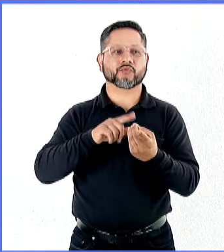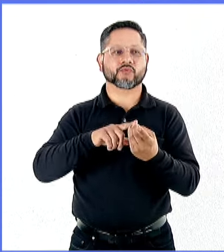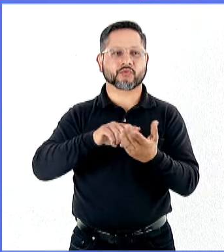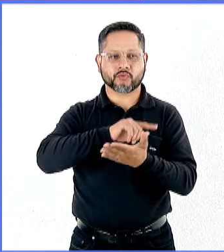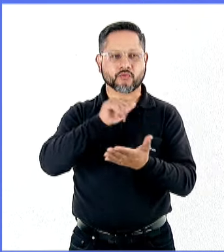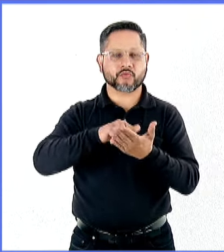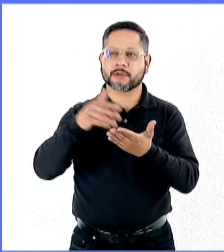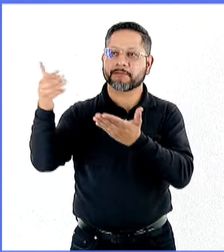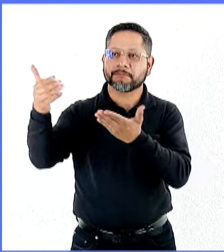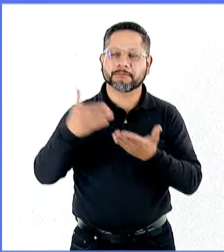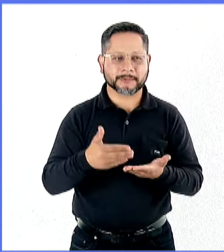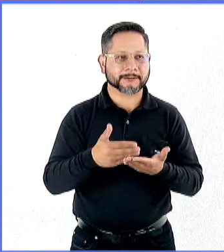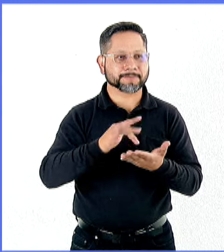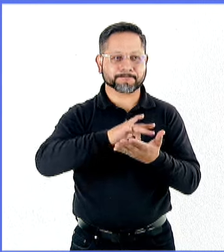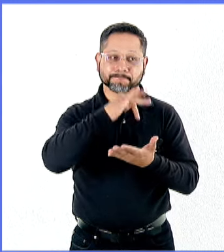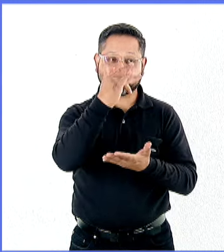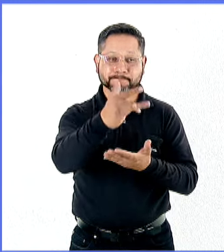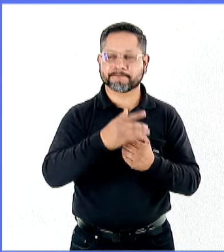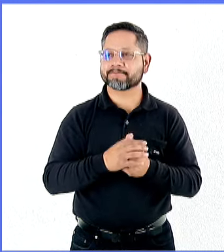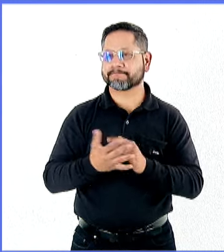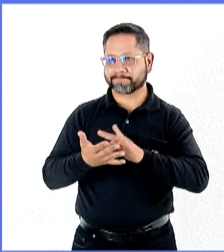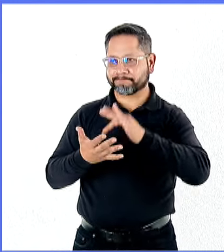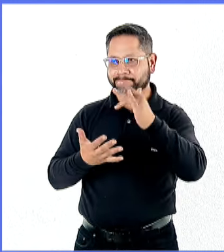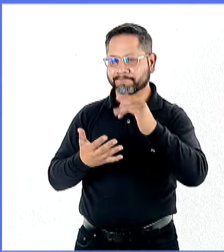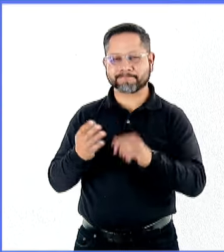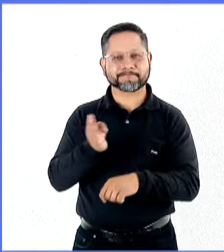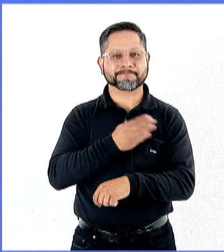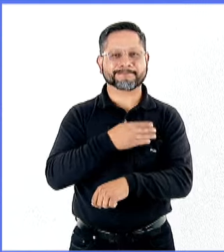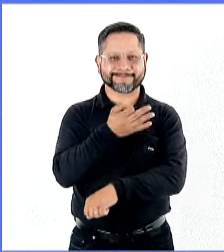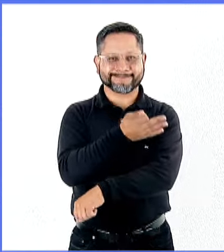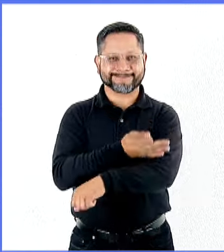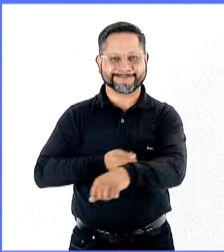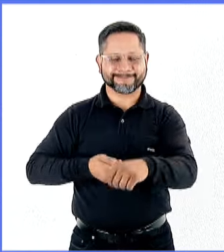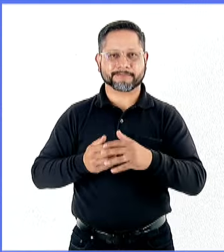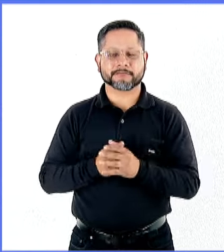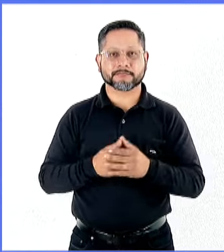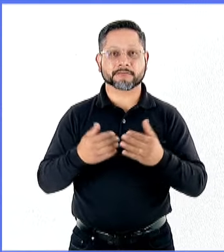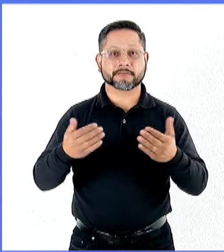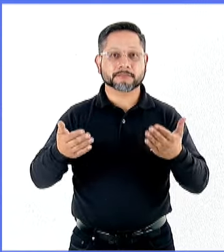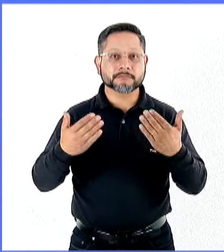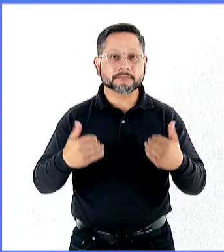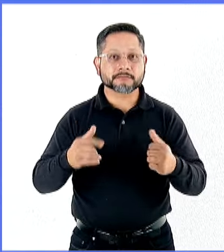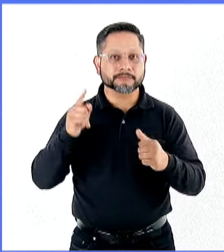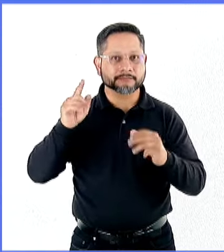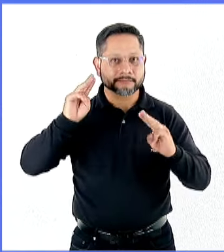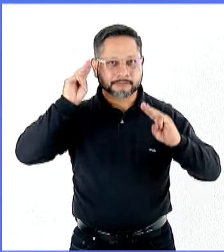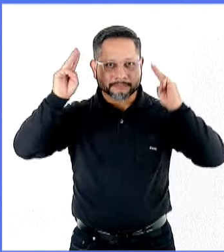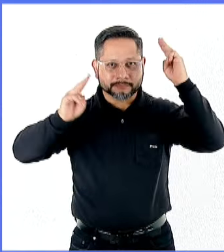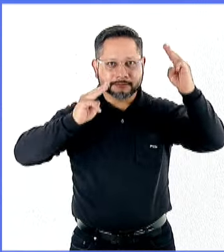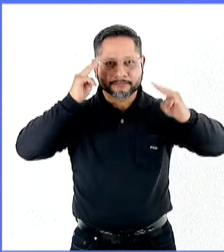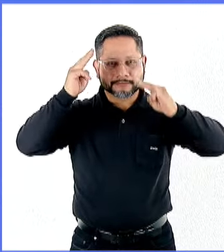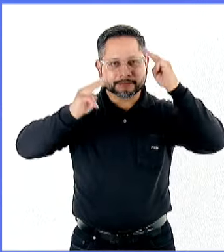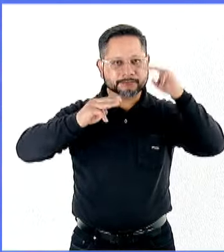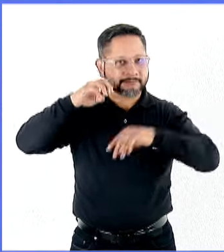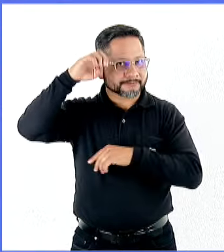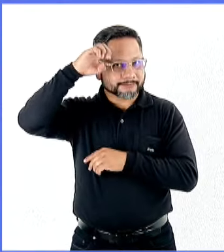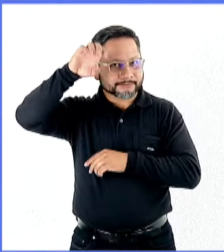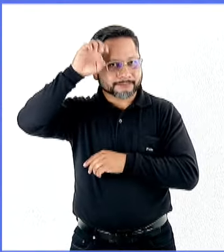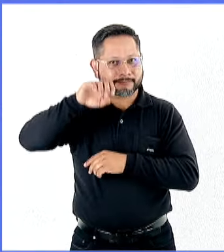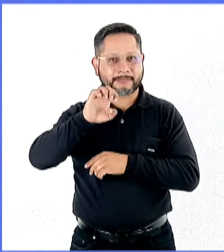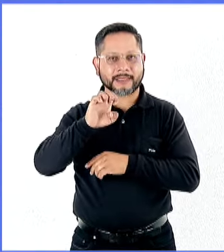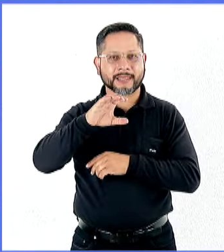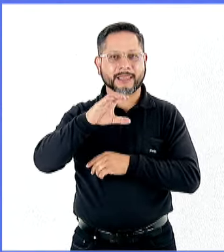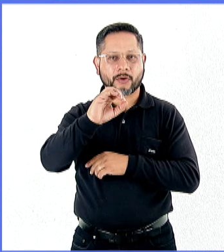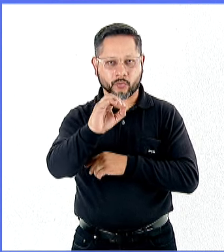de las empresas. Muchas gracias. Al contrario, gracias a ustedes. Gracias, muy buena tarde. Y ahora nos vamos hasta el Museo Experimental El Eco que nos invita a